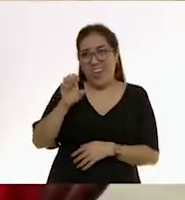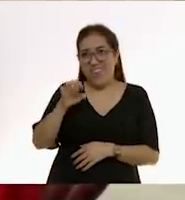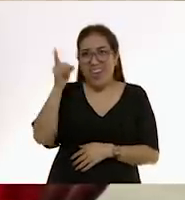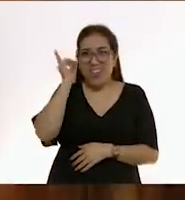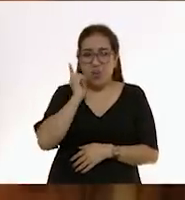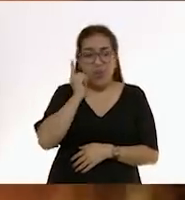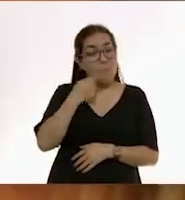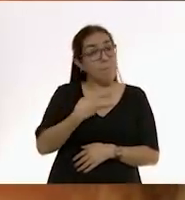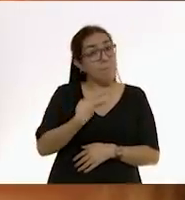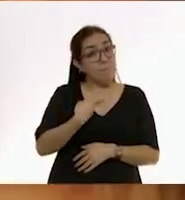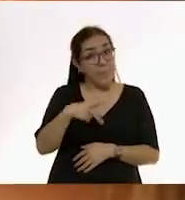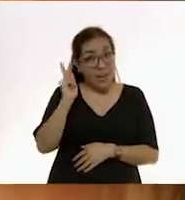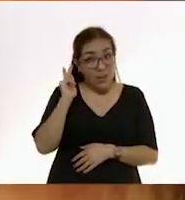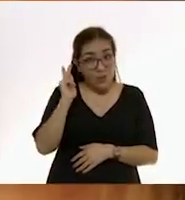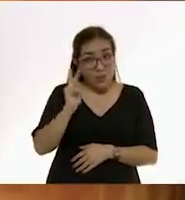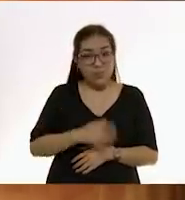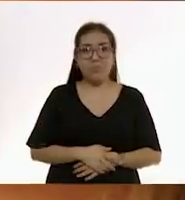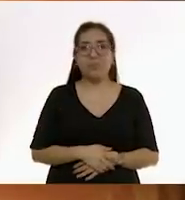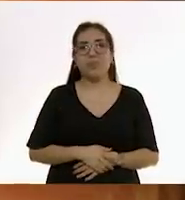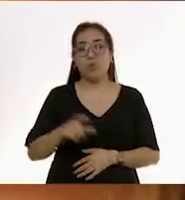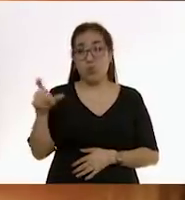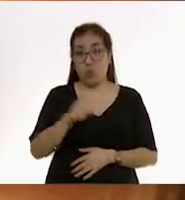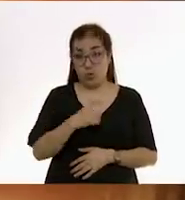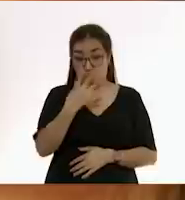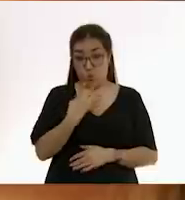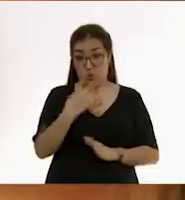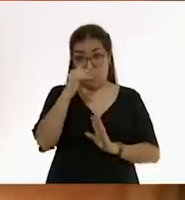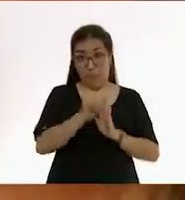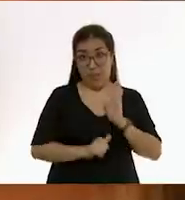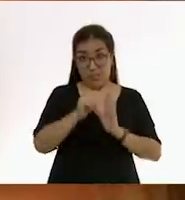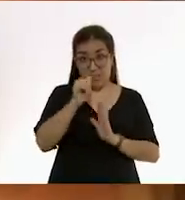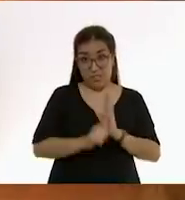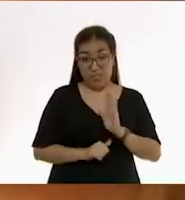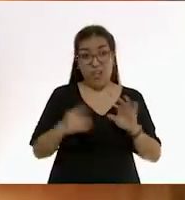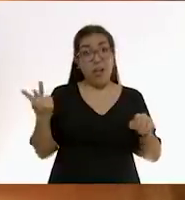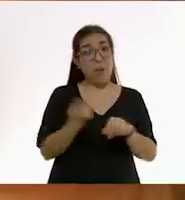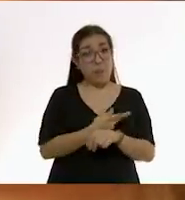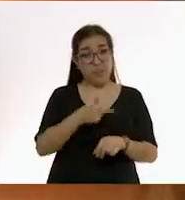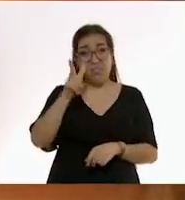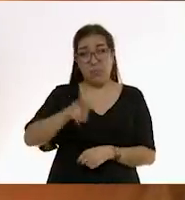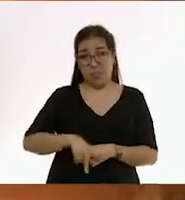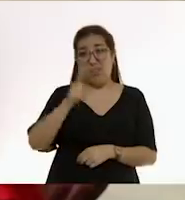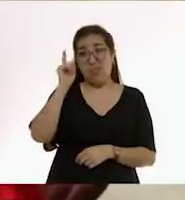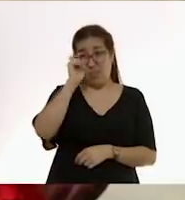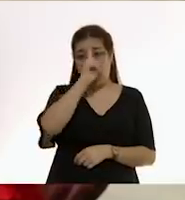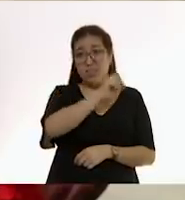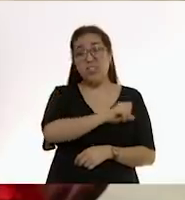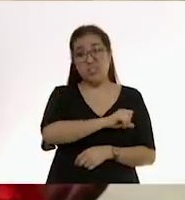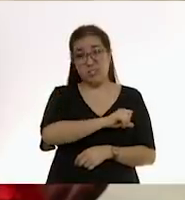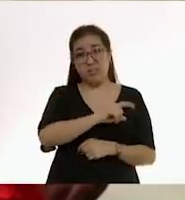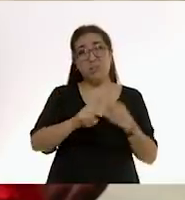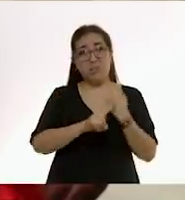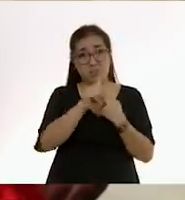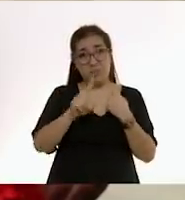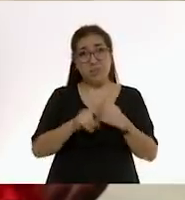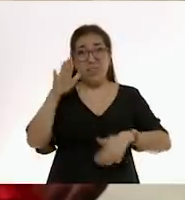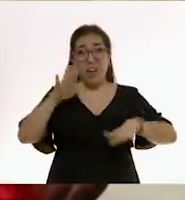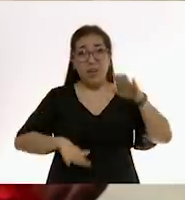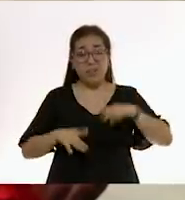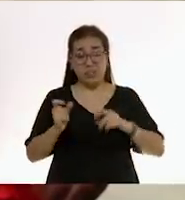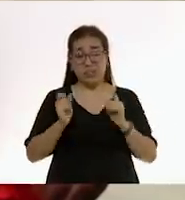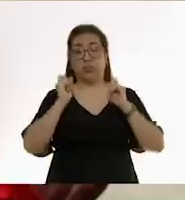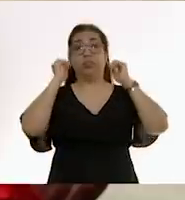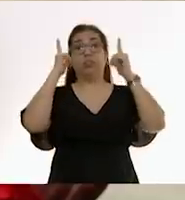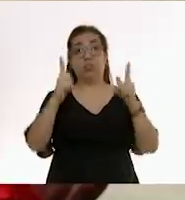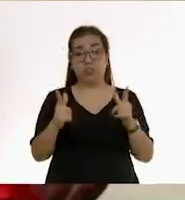Sin embargo, la crisis de los cuatro meses complica un poquito las cosas otra vez. Y empiezan a despertarse a veces hasta más